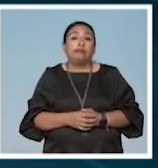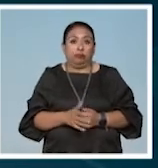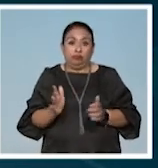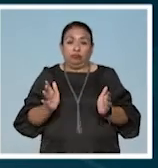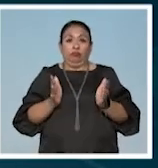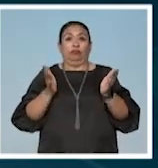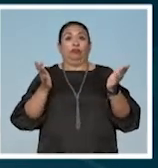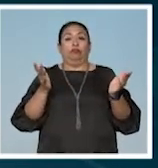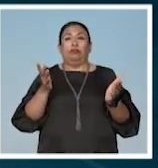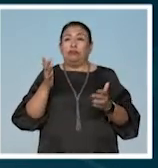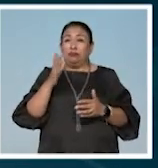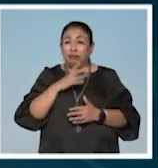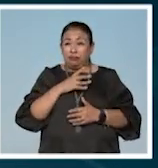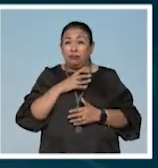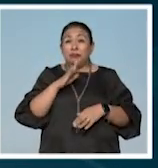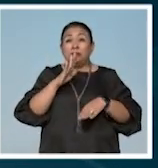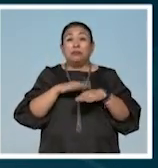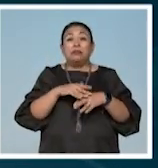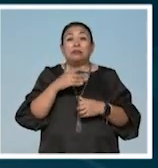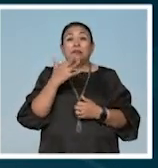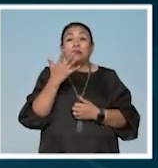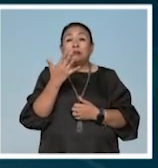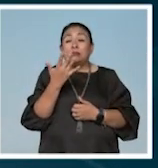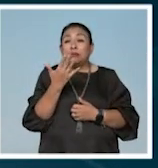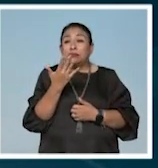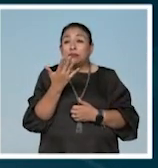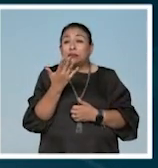asombroso encontré más de 50